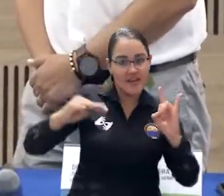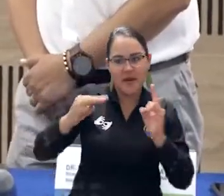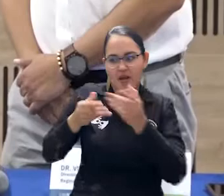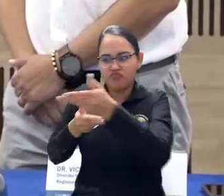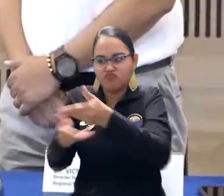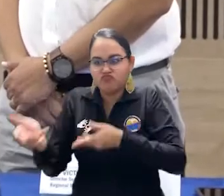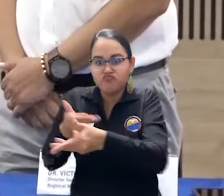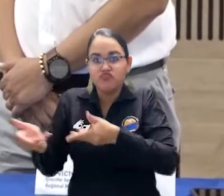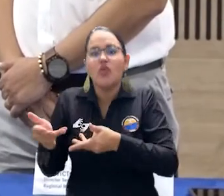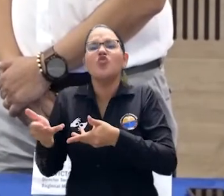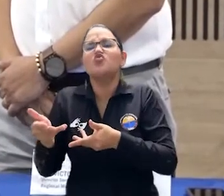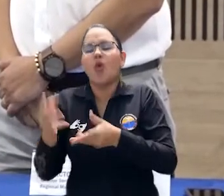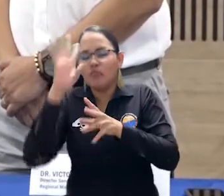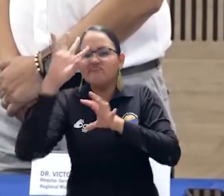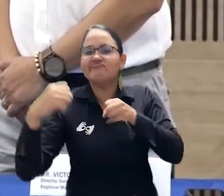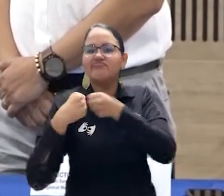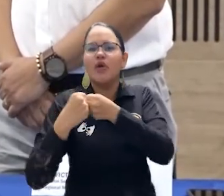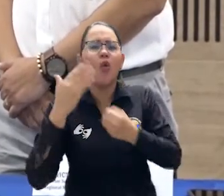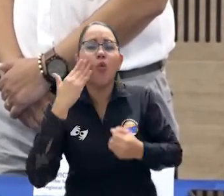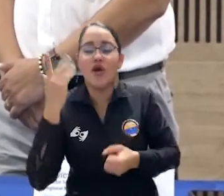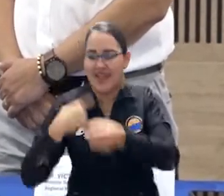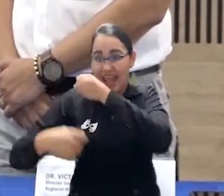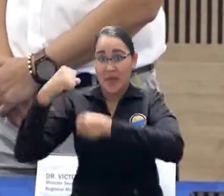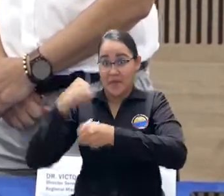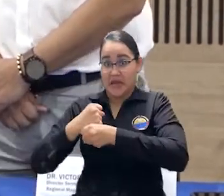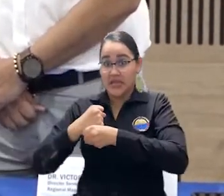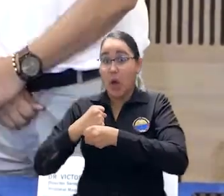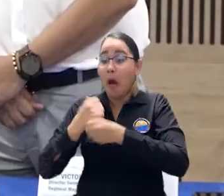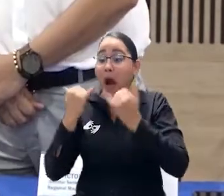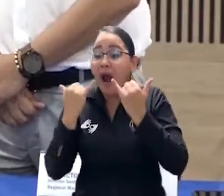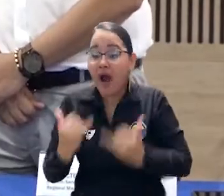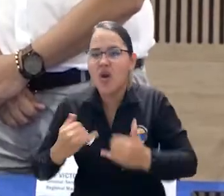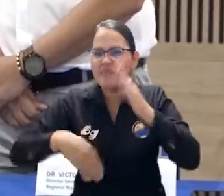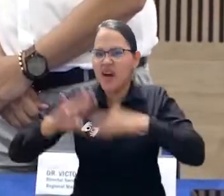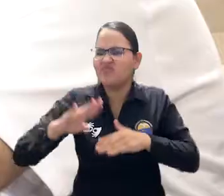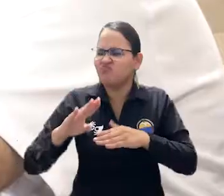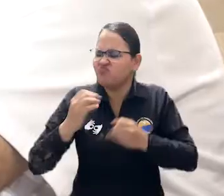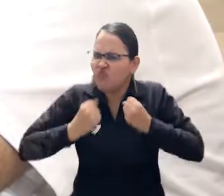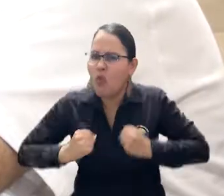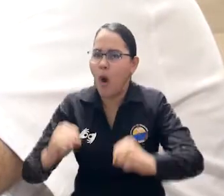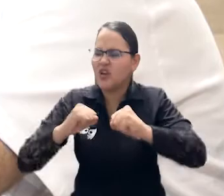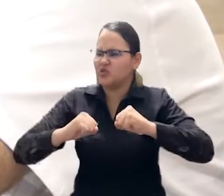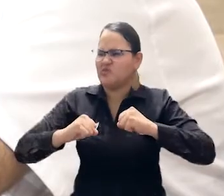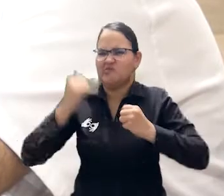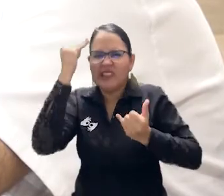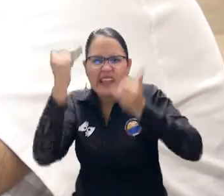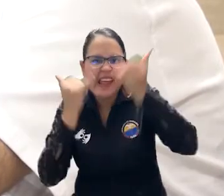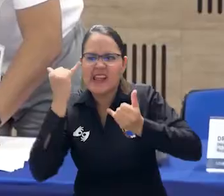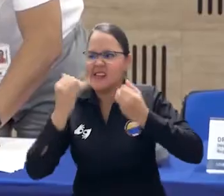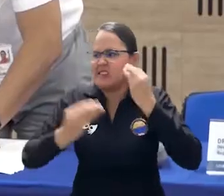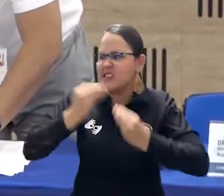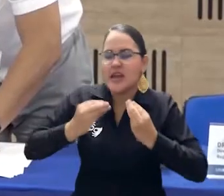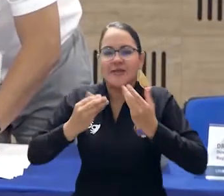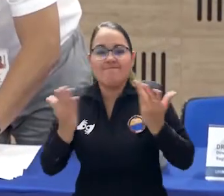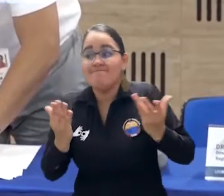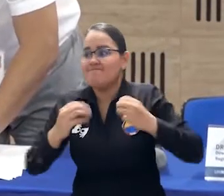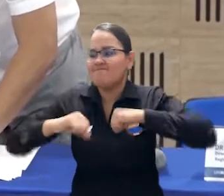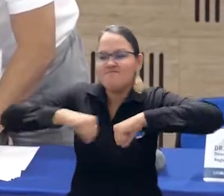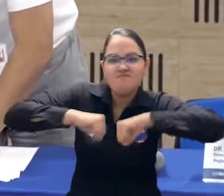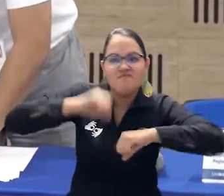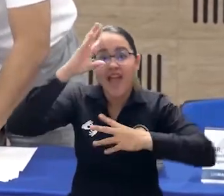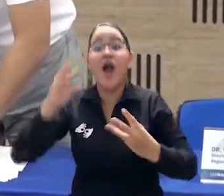del convenio marco interadministrativo establecido el año anterior, formalizaron la suma de esfuerzo entre estas dos instituciones